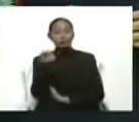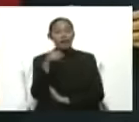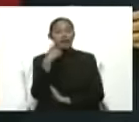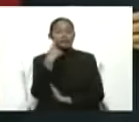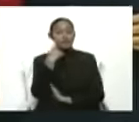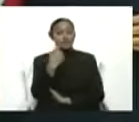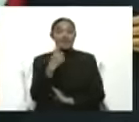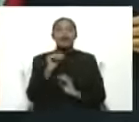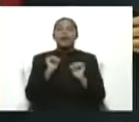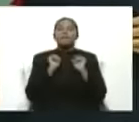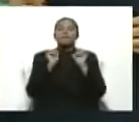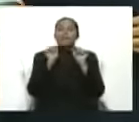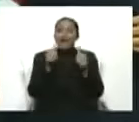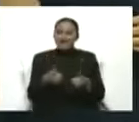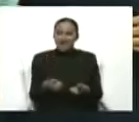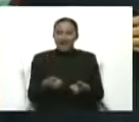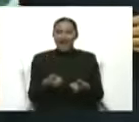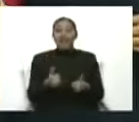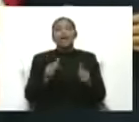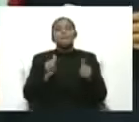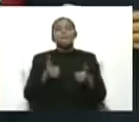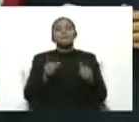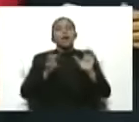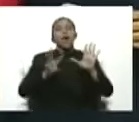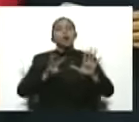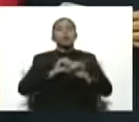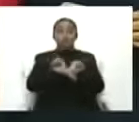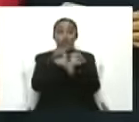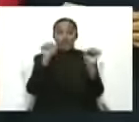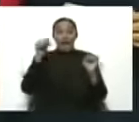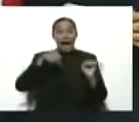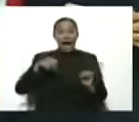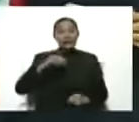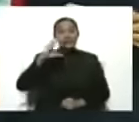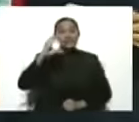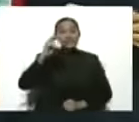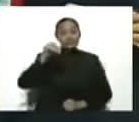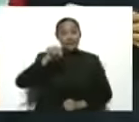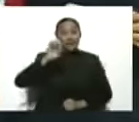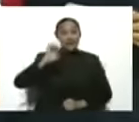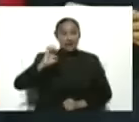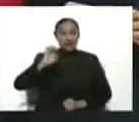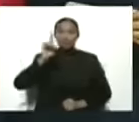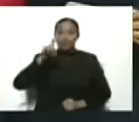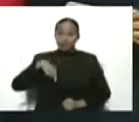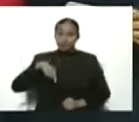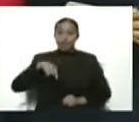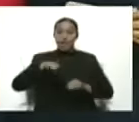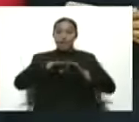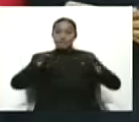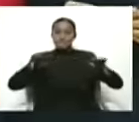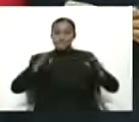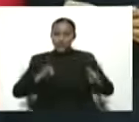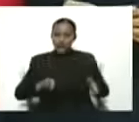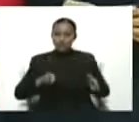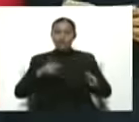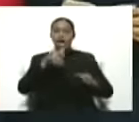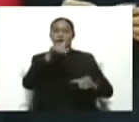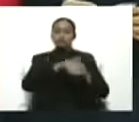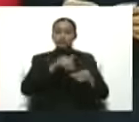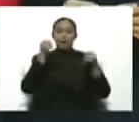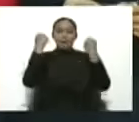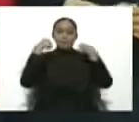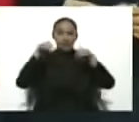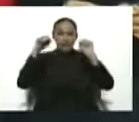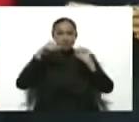existirán dos mesas aquí atendiendo a los vecinos de este sector aquí del